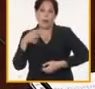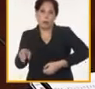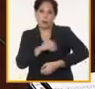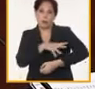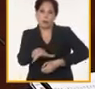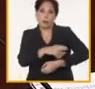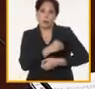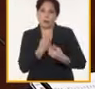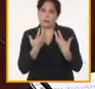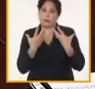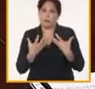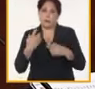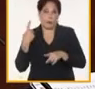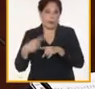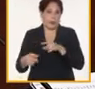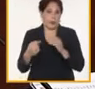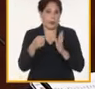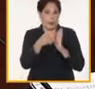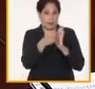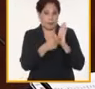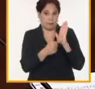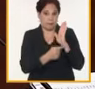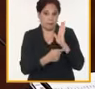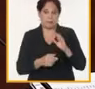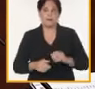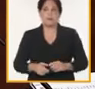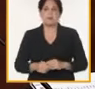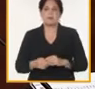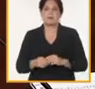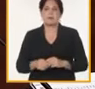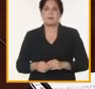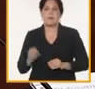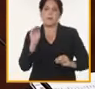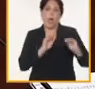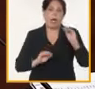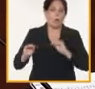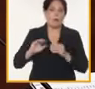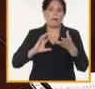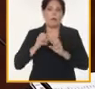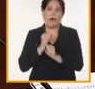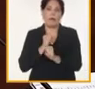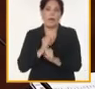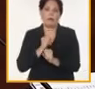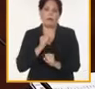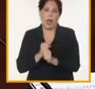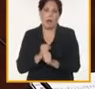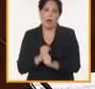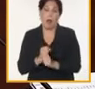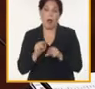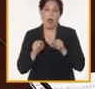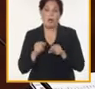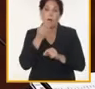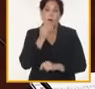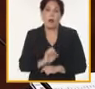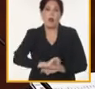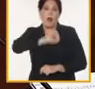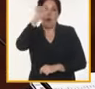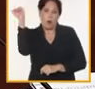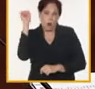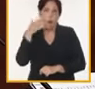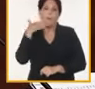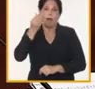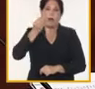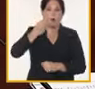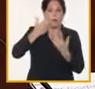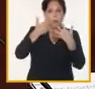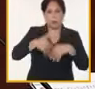el otro elemento que quedó también claro fue el ajuste del sistema de trabajo que pueda lograr sacarle mayor